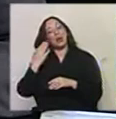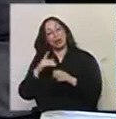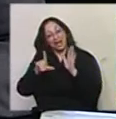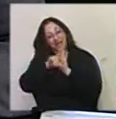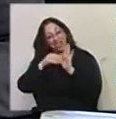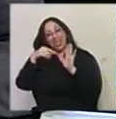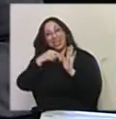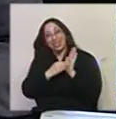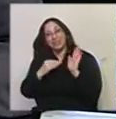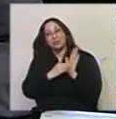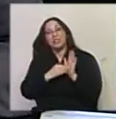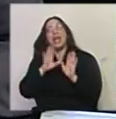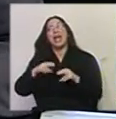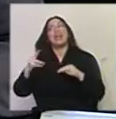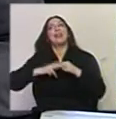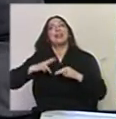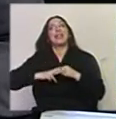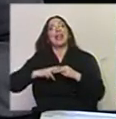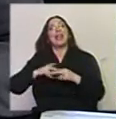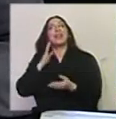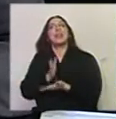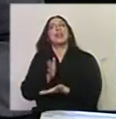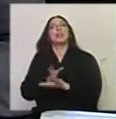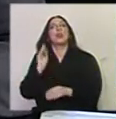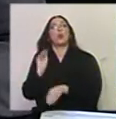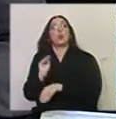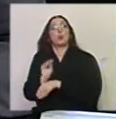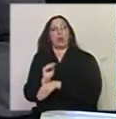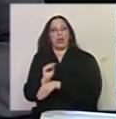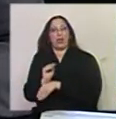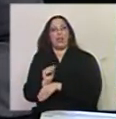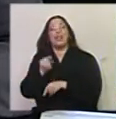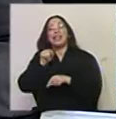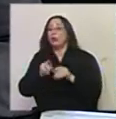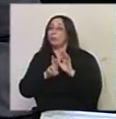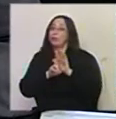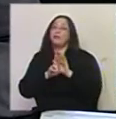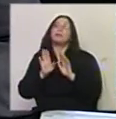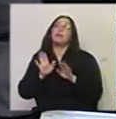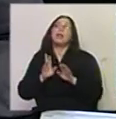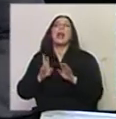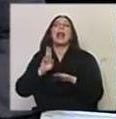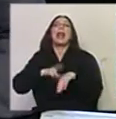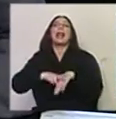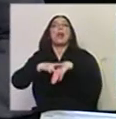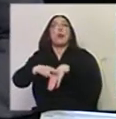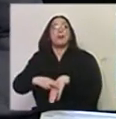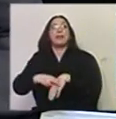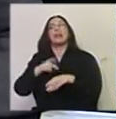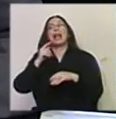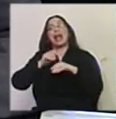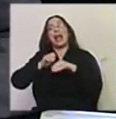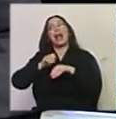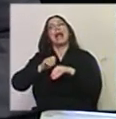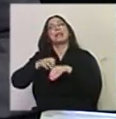el derecho a Internet como un derecho cultural. Y esta es una recomendación que organismos internacionales, la Asamblea de la ONU,